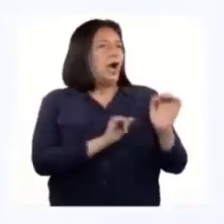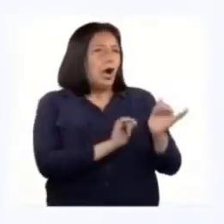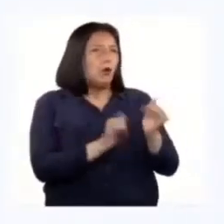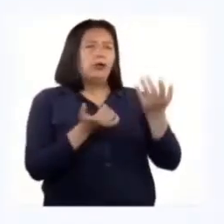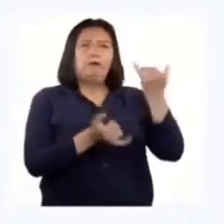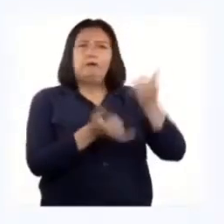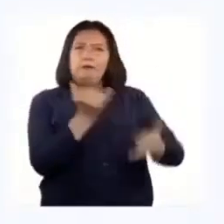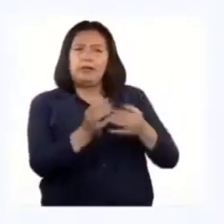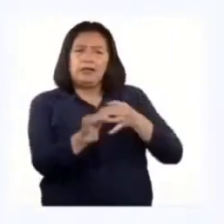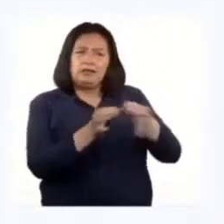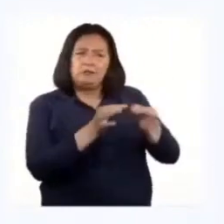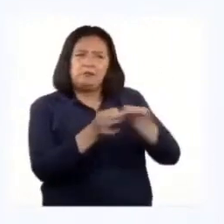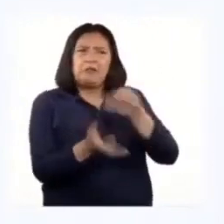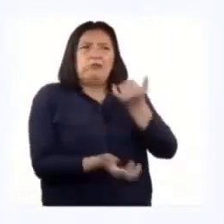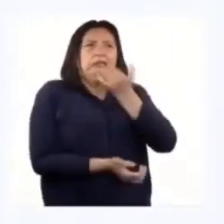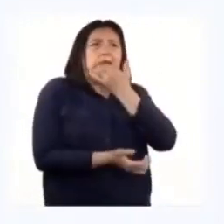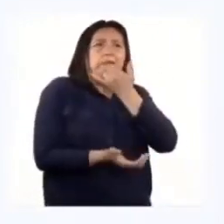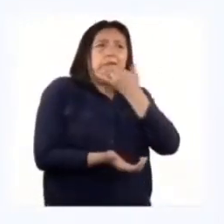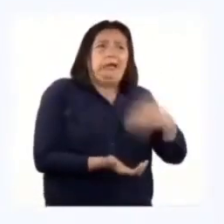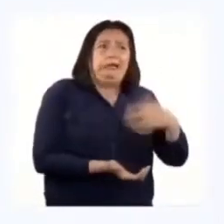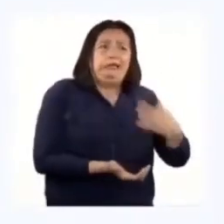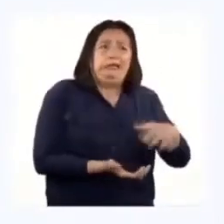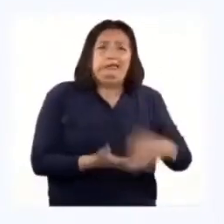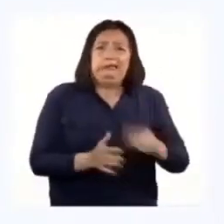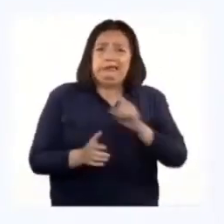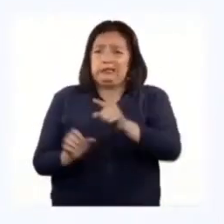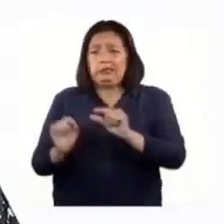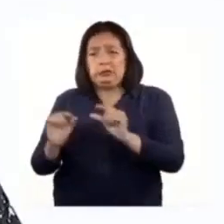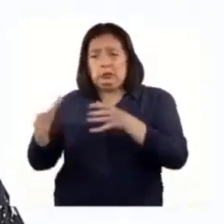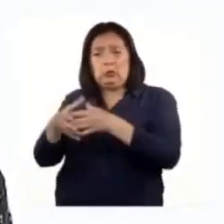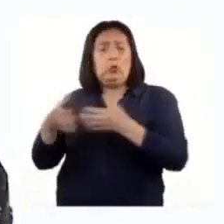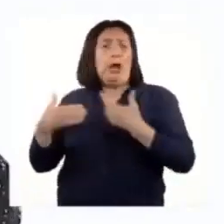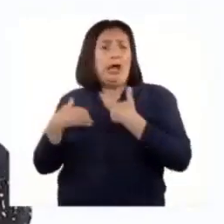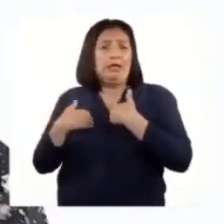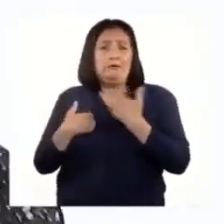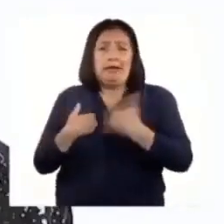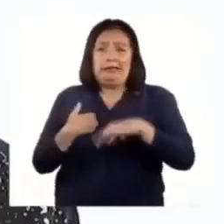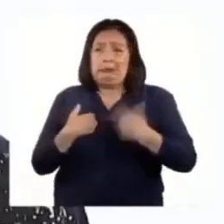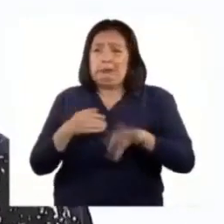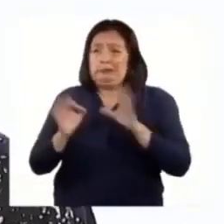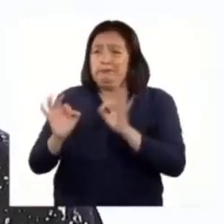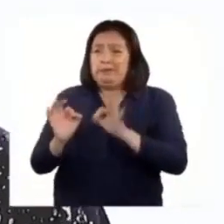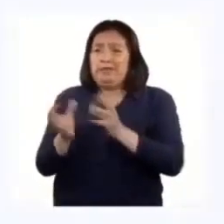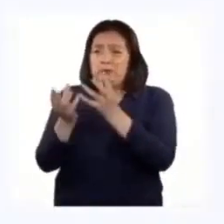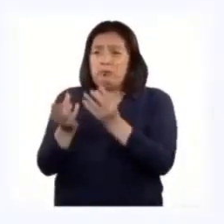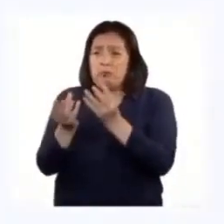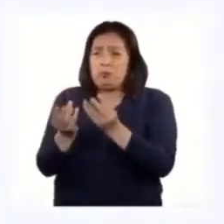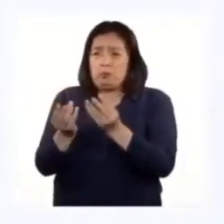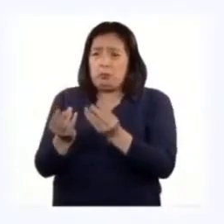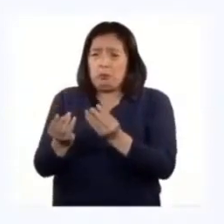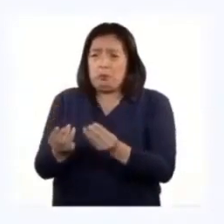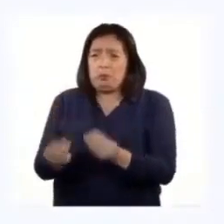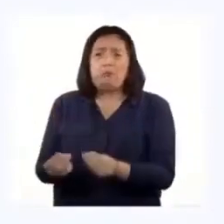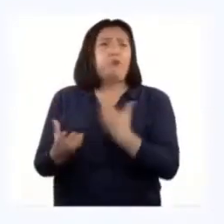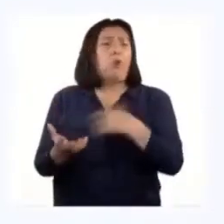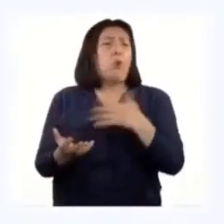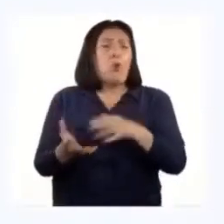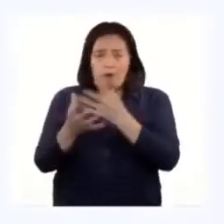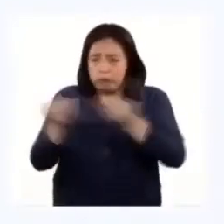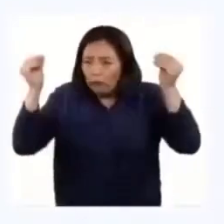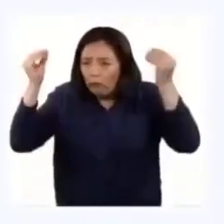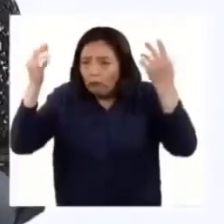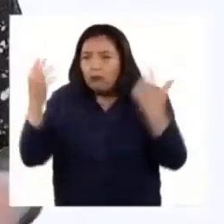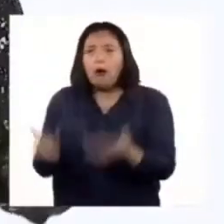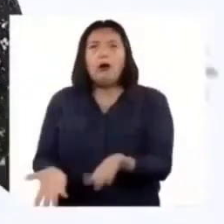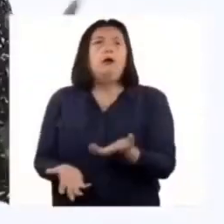Finalmente, hablamos sobre qué puede pasar si la población de un animal se encuentra amenazada y va disminuyendo dentro de su ecosistema, o si desaparece